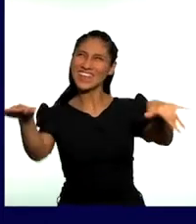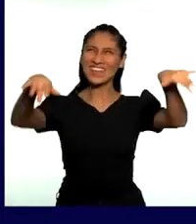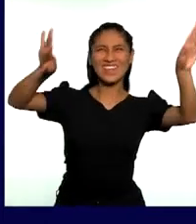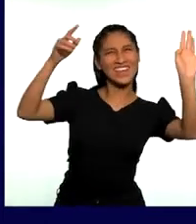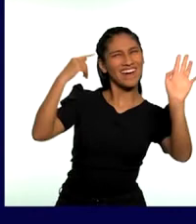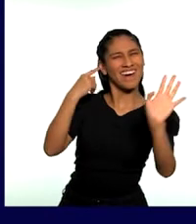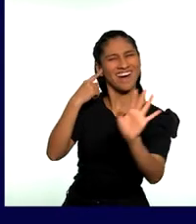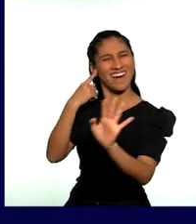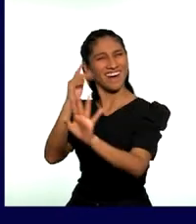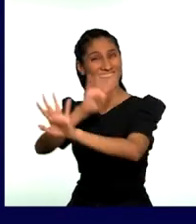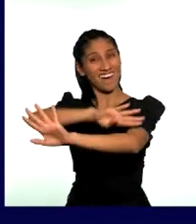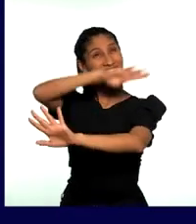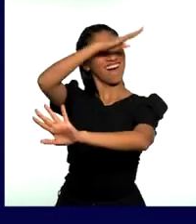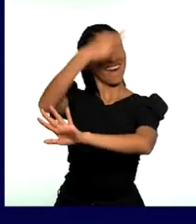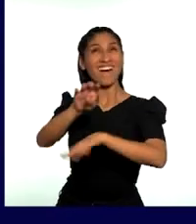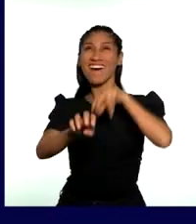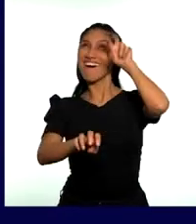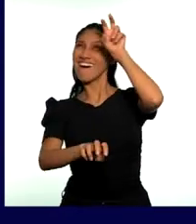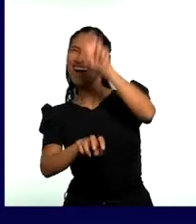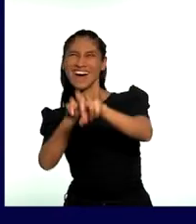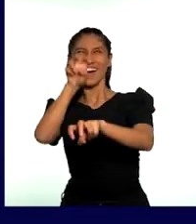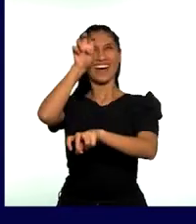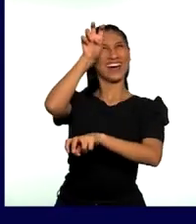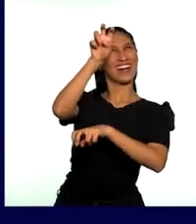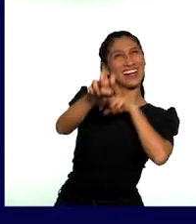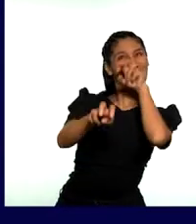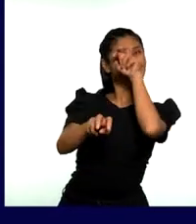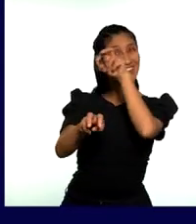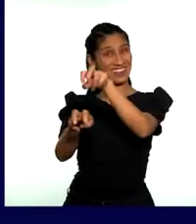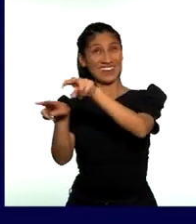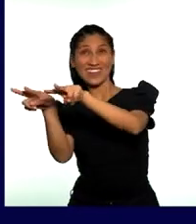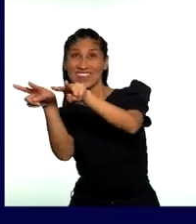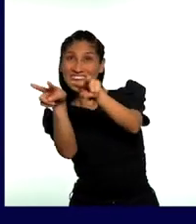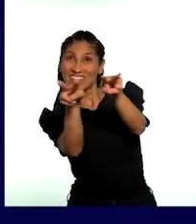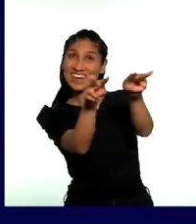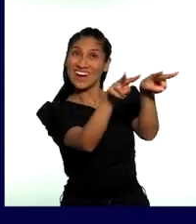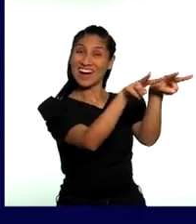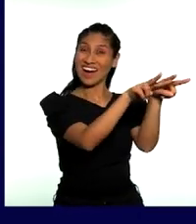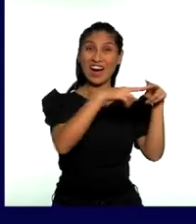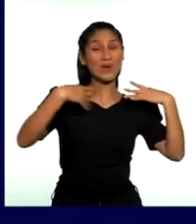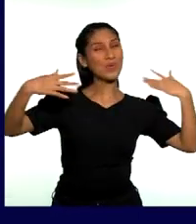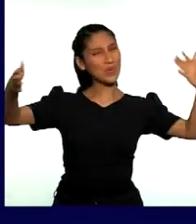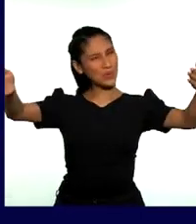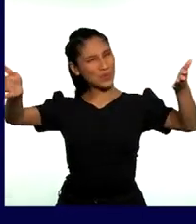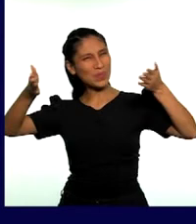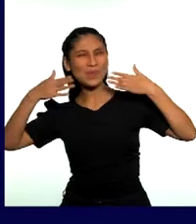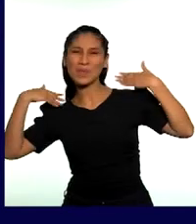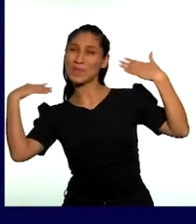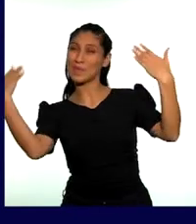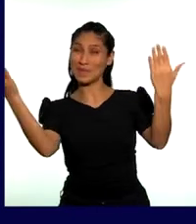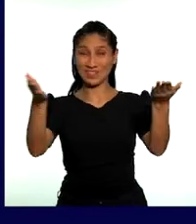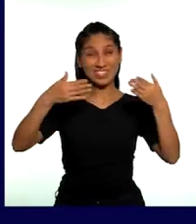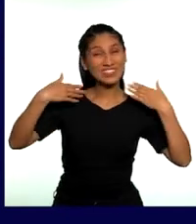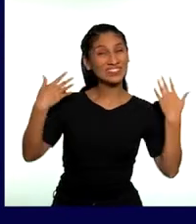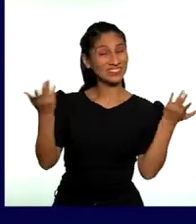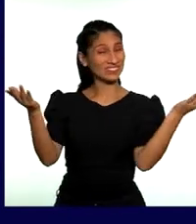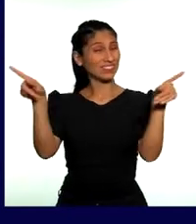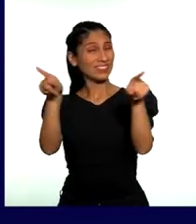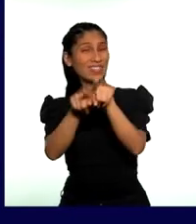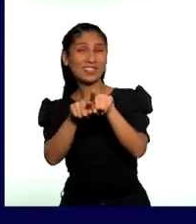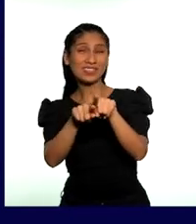Ande a perseguir vizcachas y venados en la tibia alegría del verano con el alma del Ande en las entrañas,